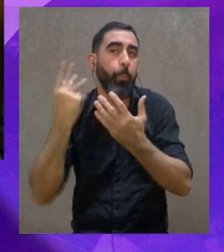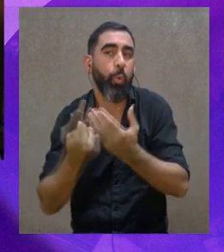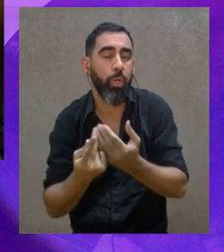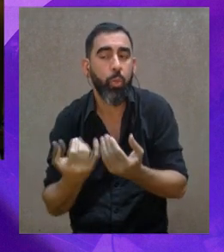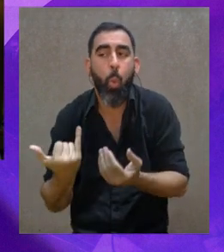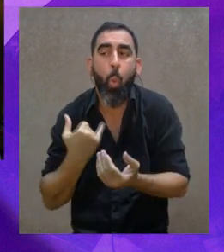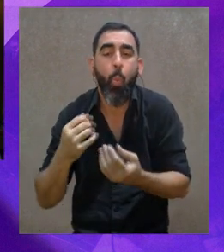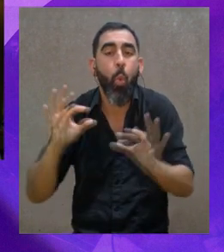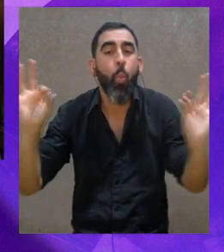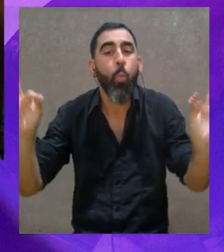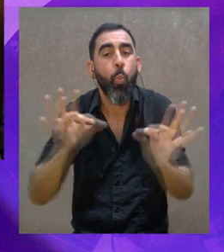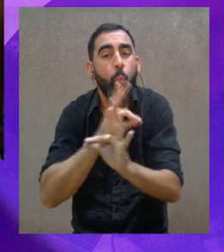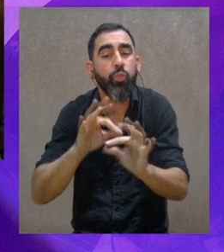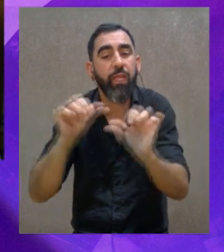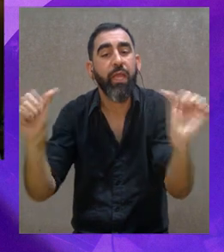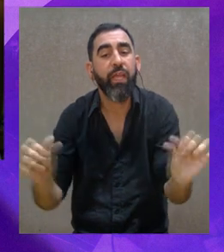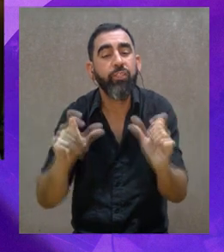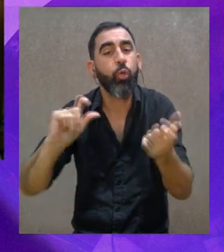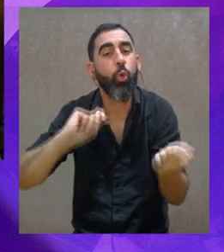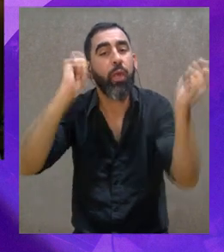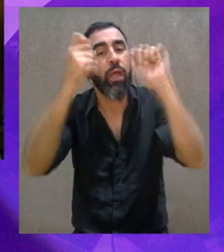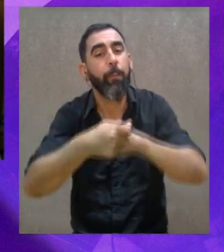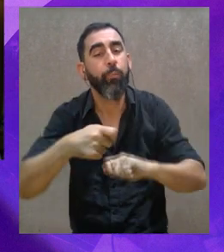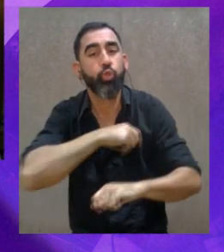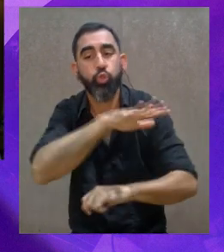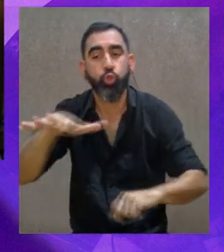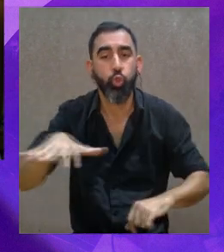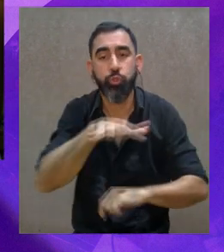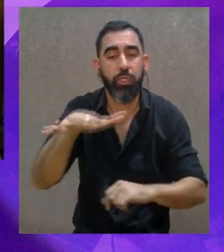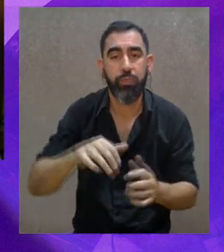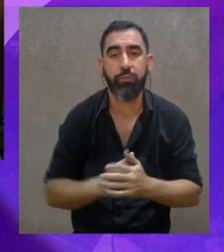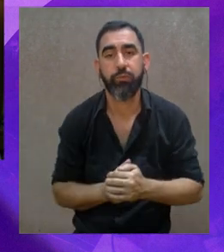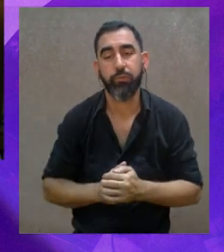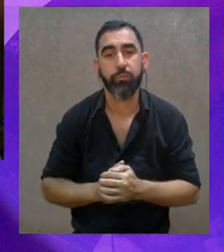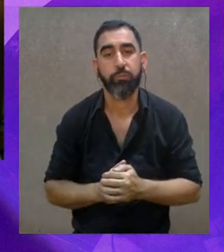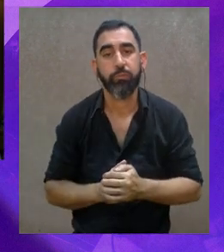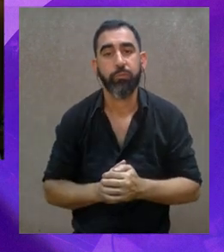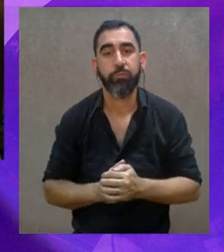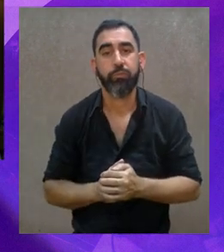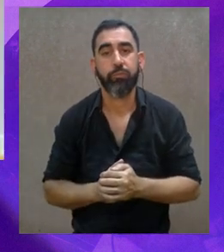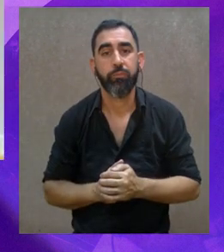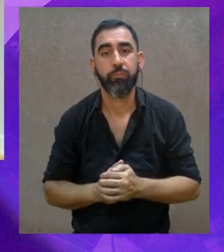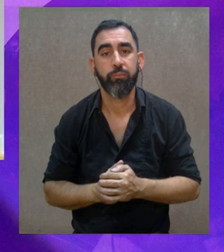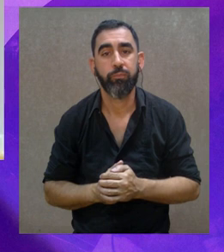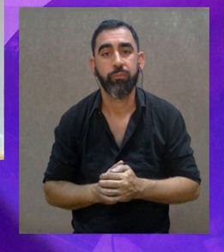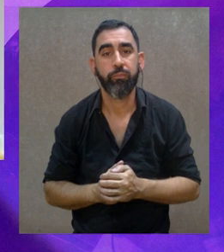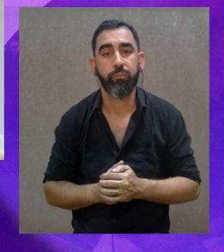experiencia, un proyecto, cómo la música ha generado una transformación social. ¿Víctor?